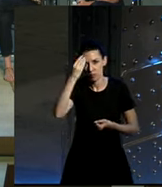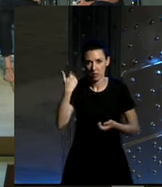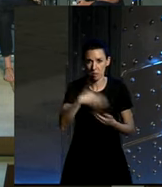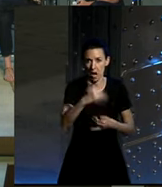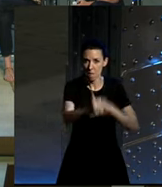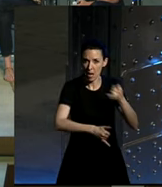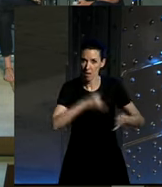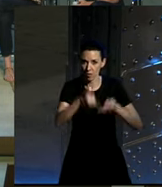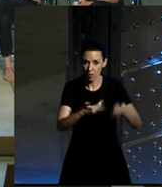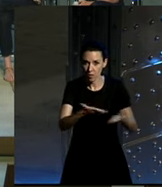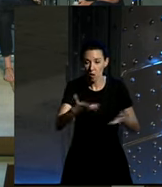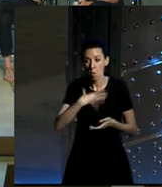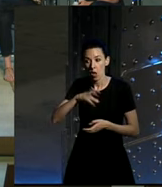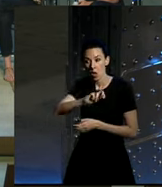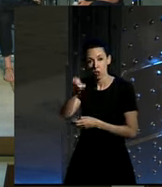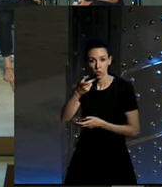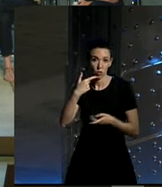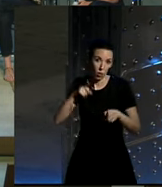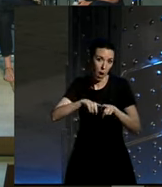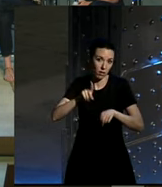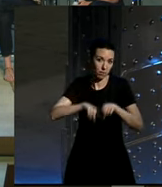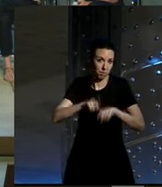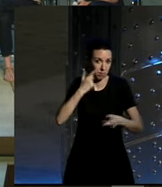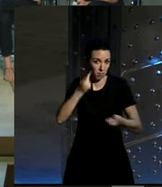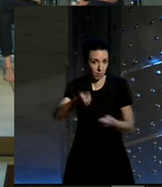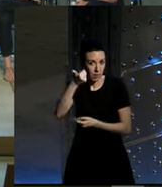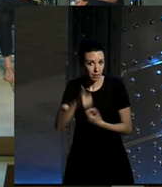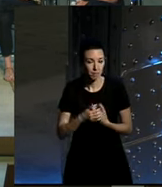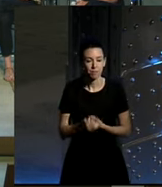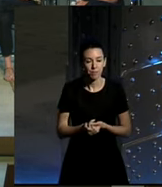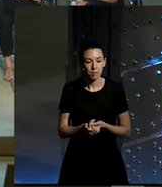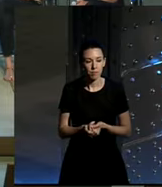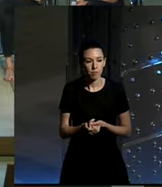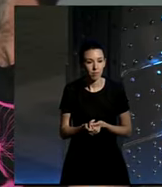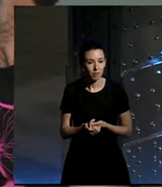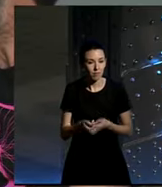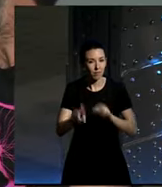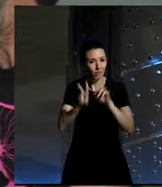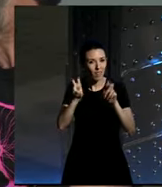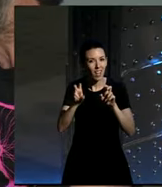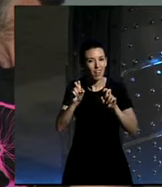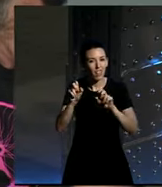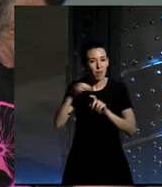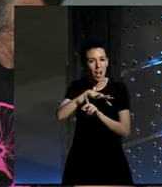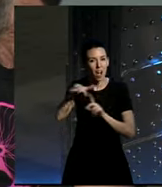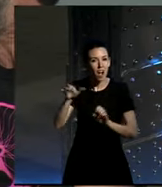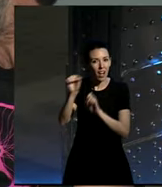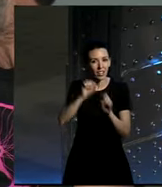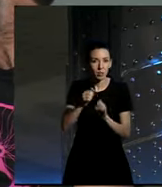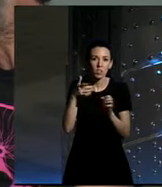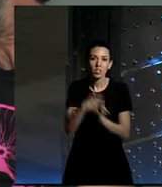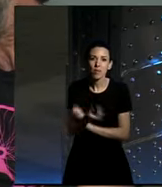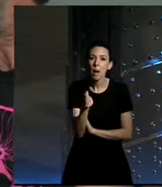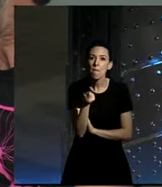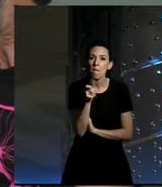bicis mientras que ellos igual contemporizan bueno, aquí voy en esta cuestión boicoteo lo me parece injusto socialmente que es el precio del transporte